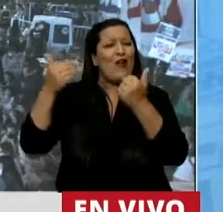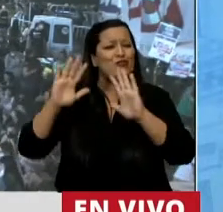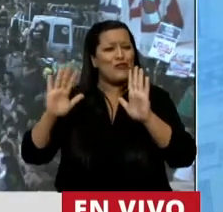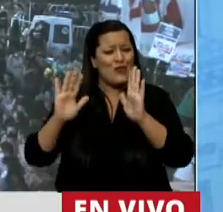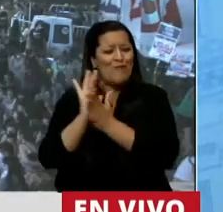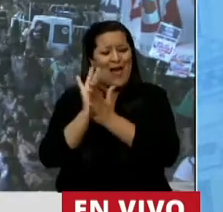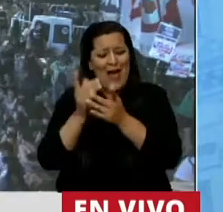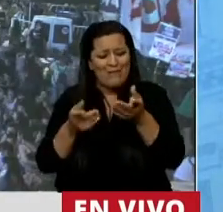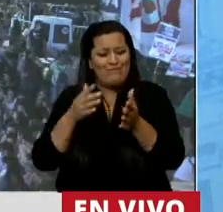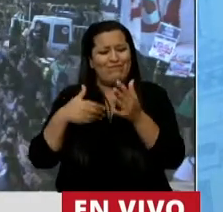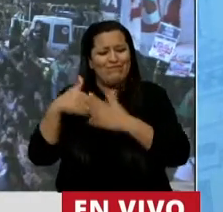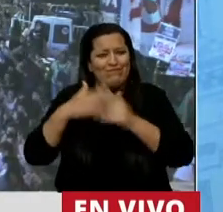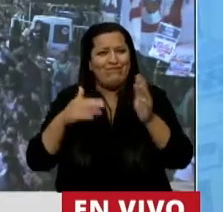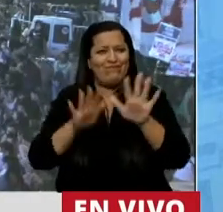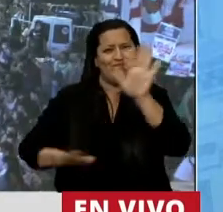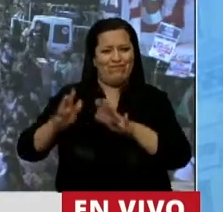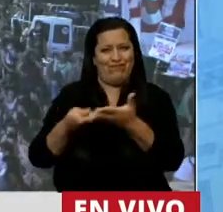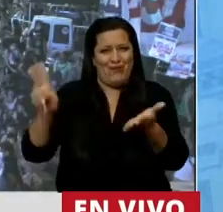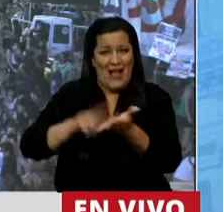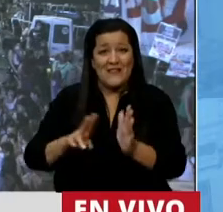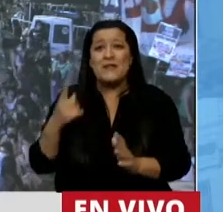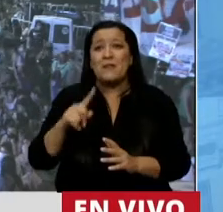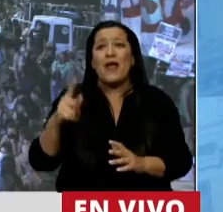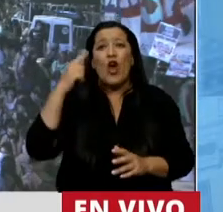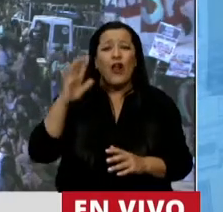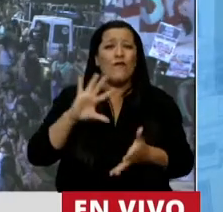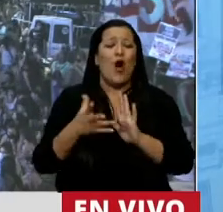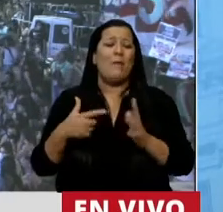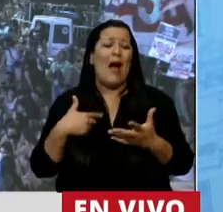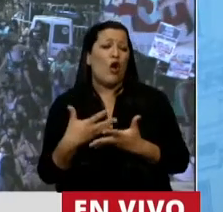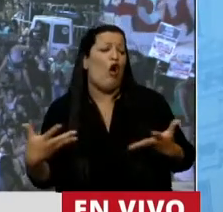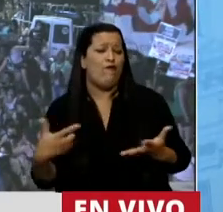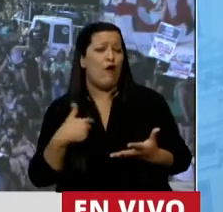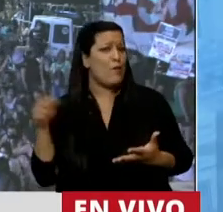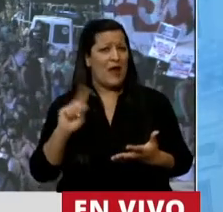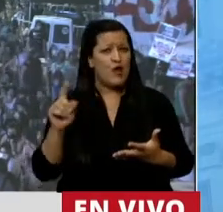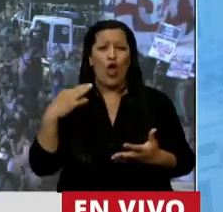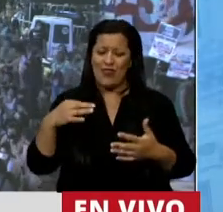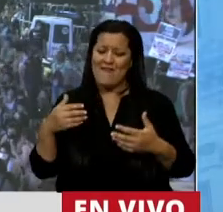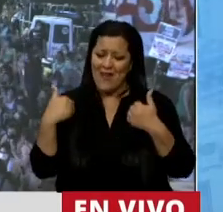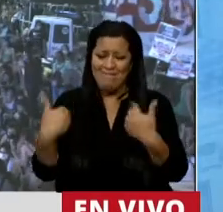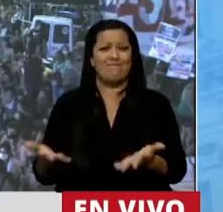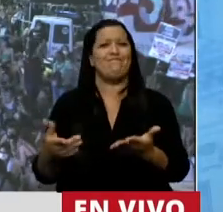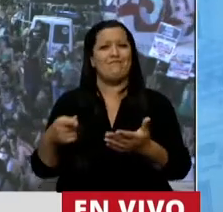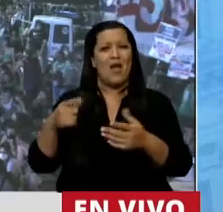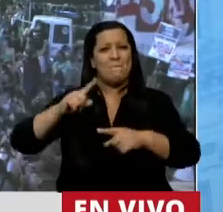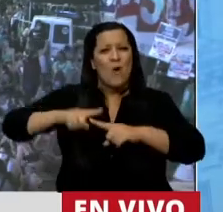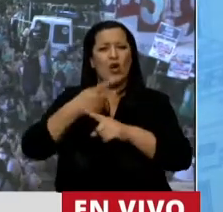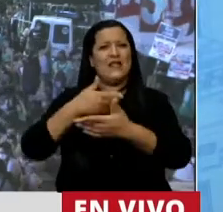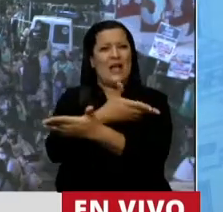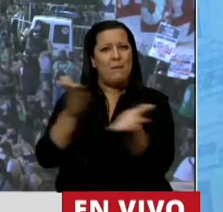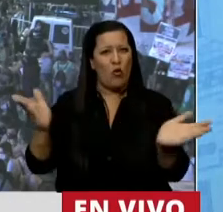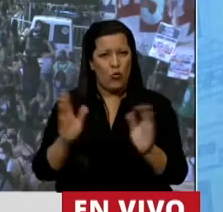Pero yo creo que tenemos que salir de nuestra zona de confort y apostar por políticas públicas que dejen